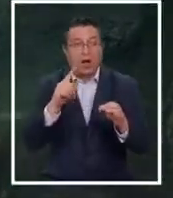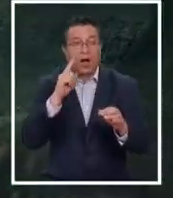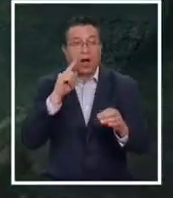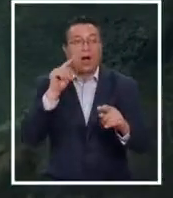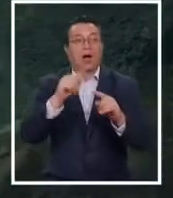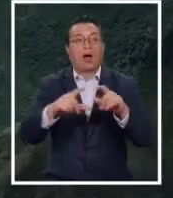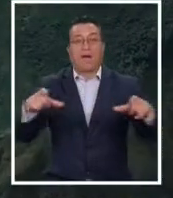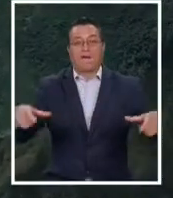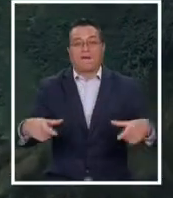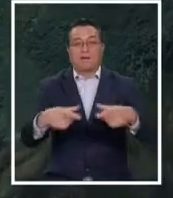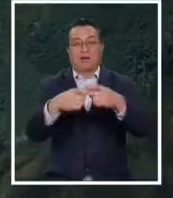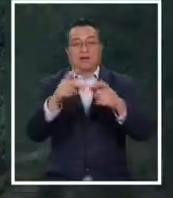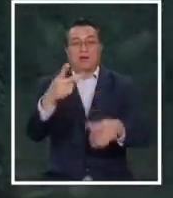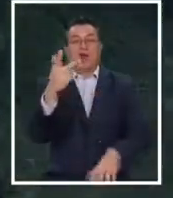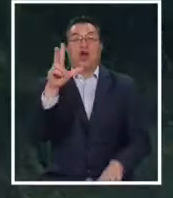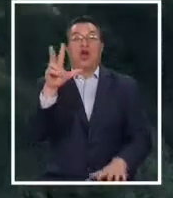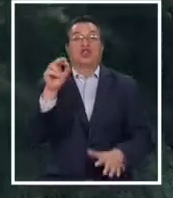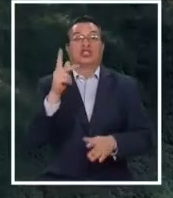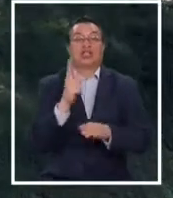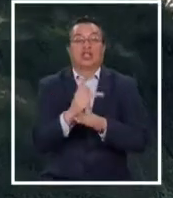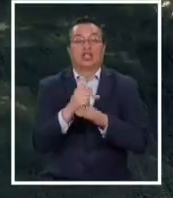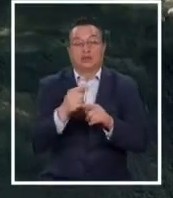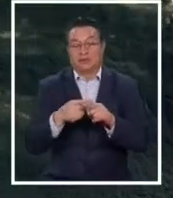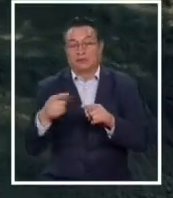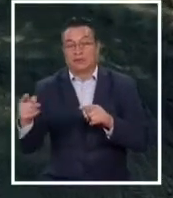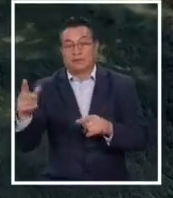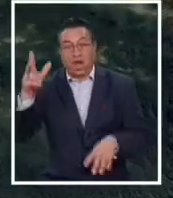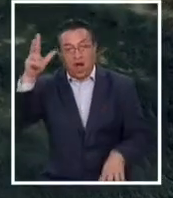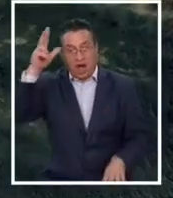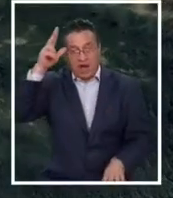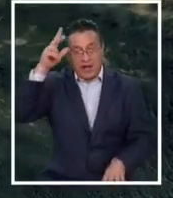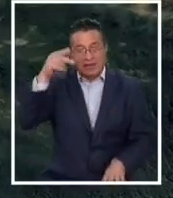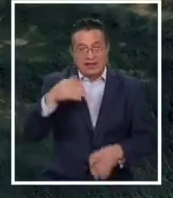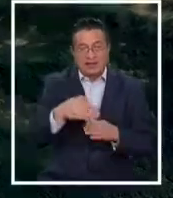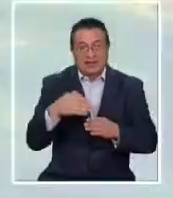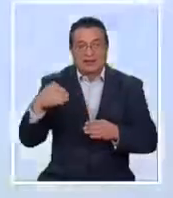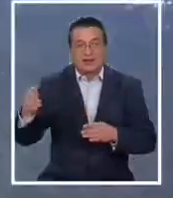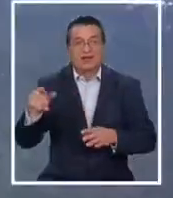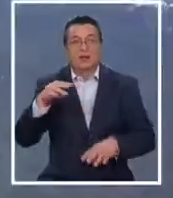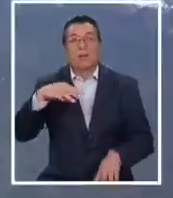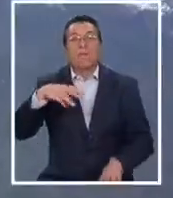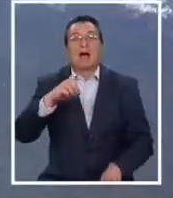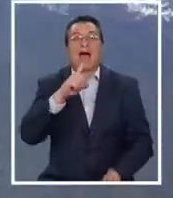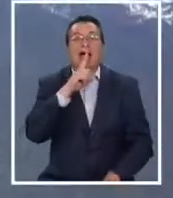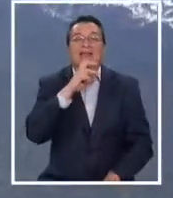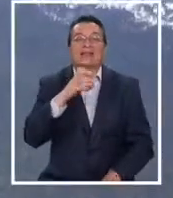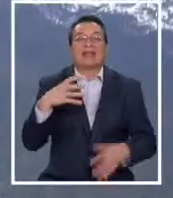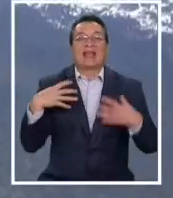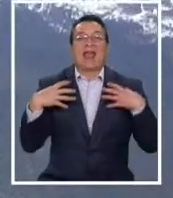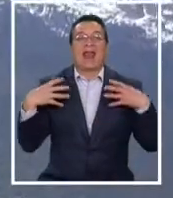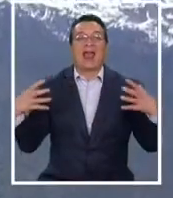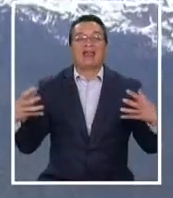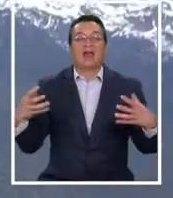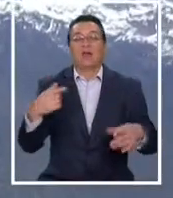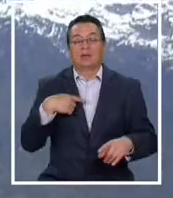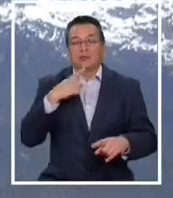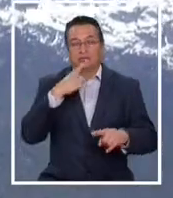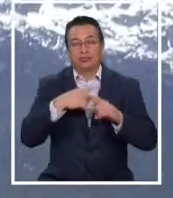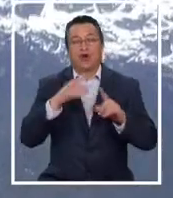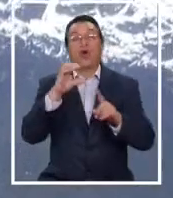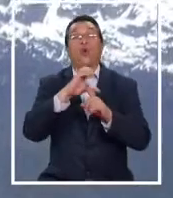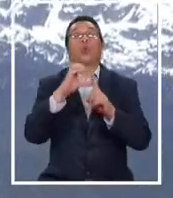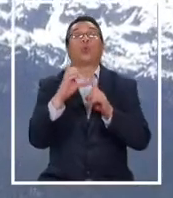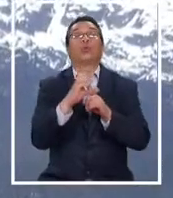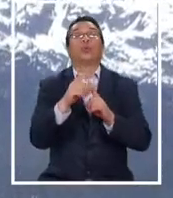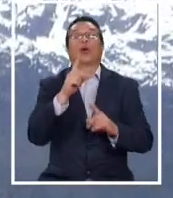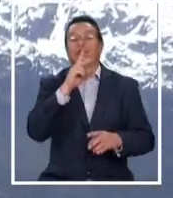este volcán a 80 kilómetros de la ciudad de Coyhaique, bautizado como Mate Grande, en honor a la cultura del mate